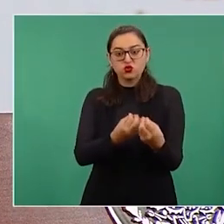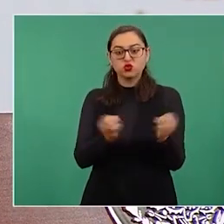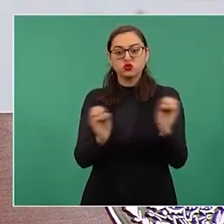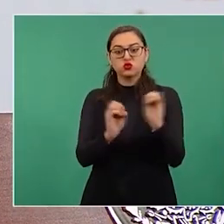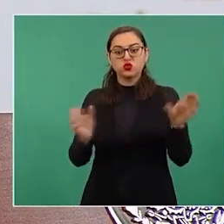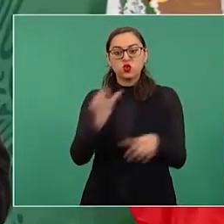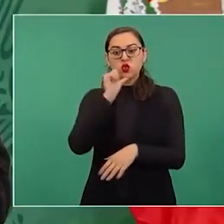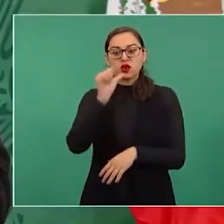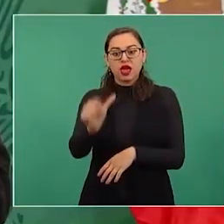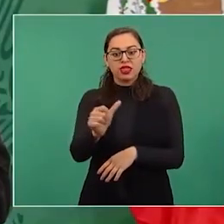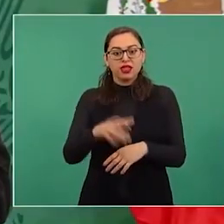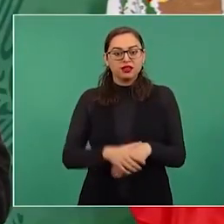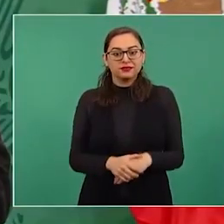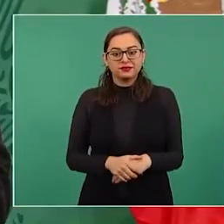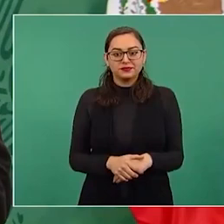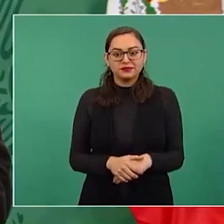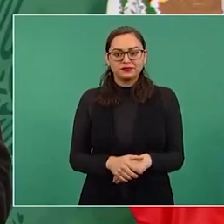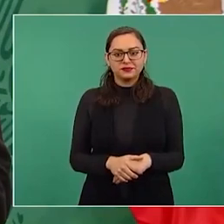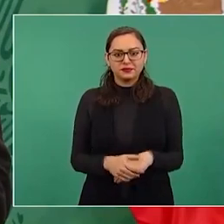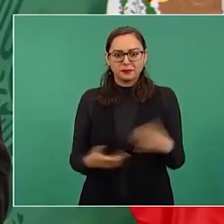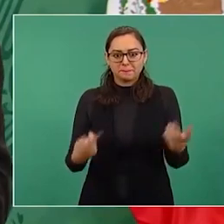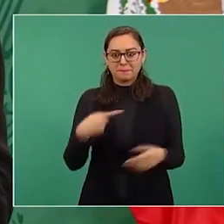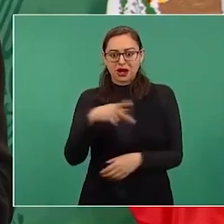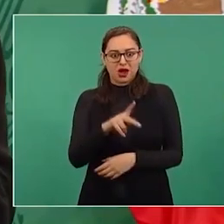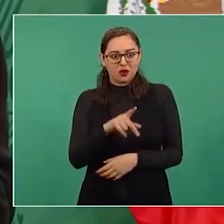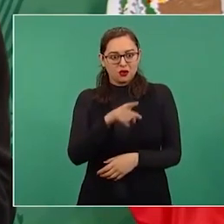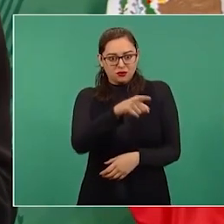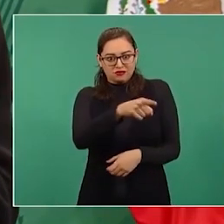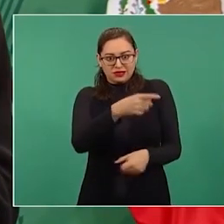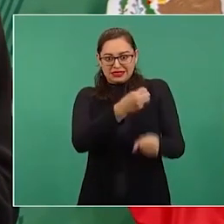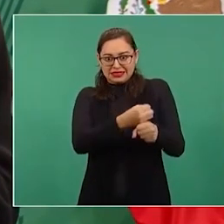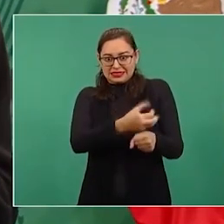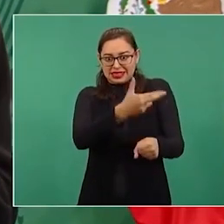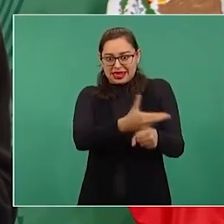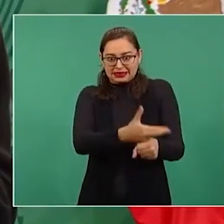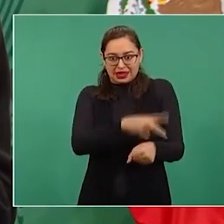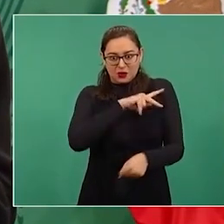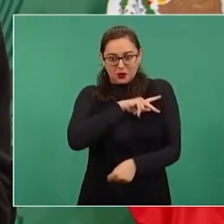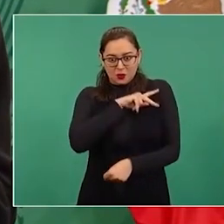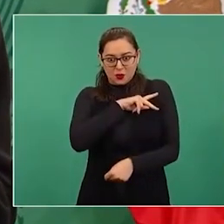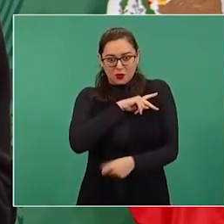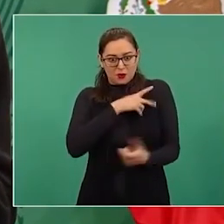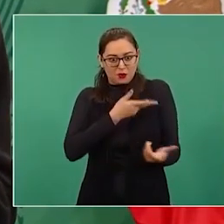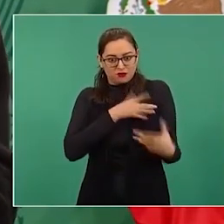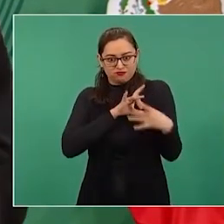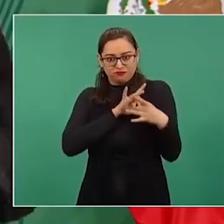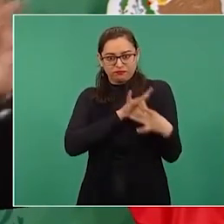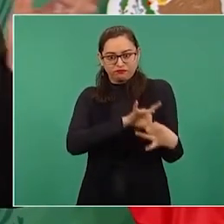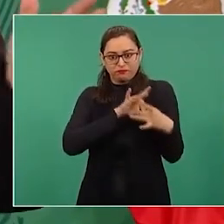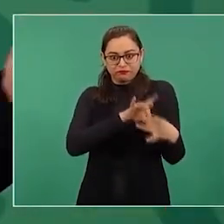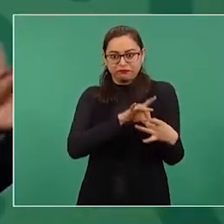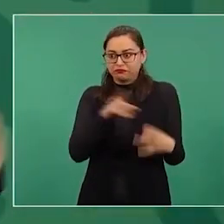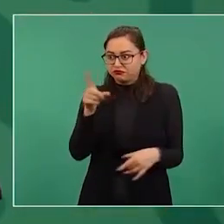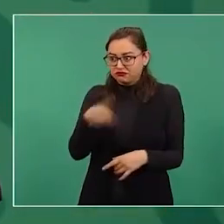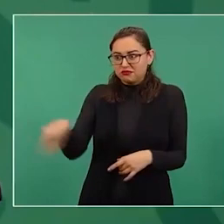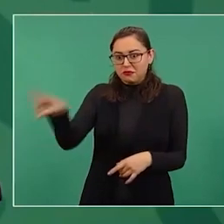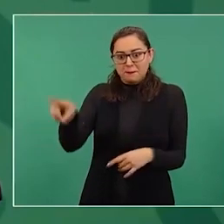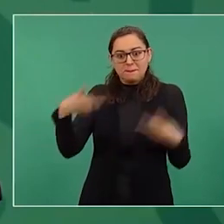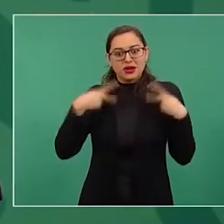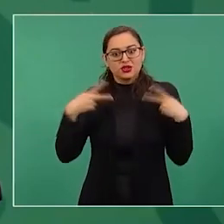secretario particular, increíble,